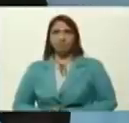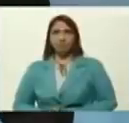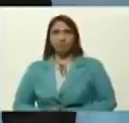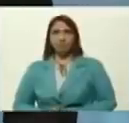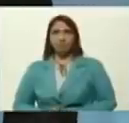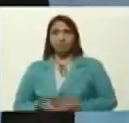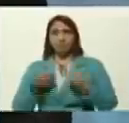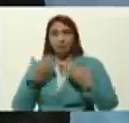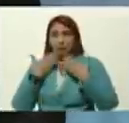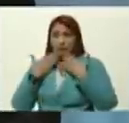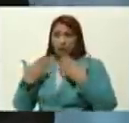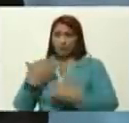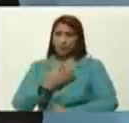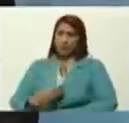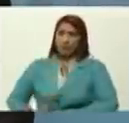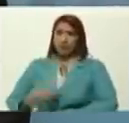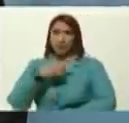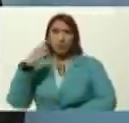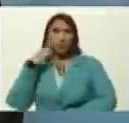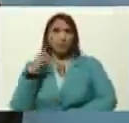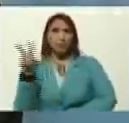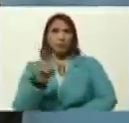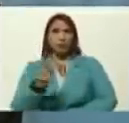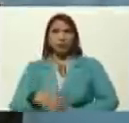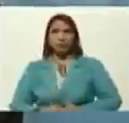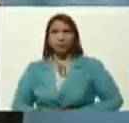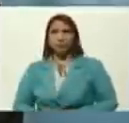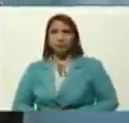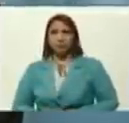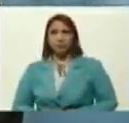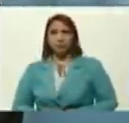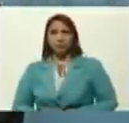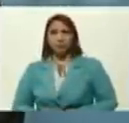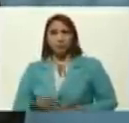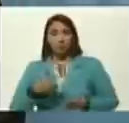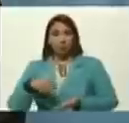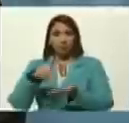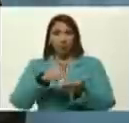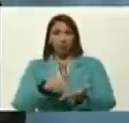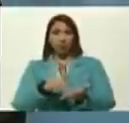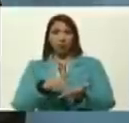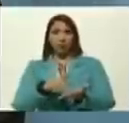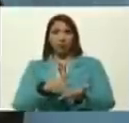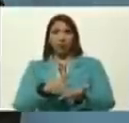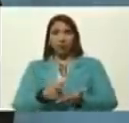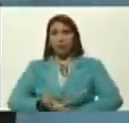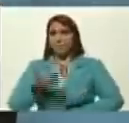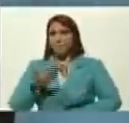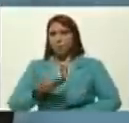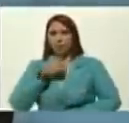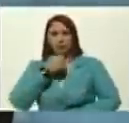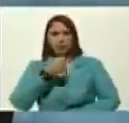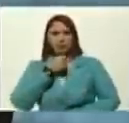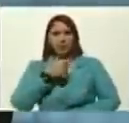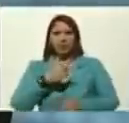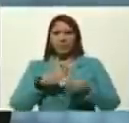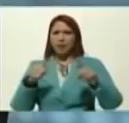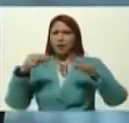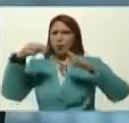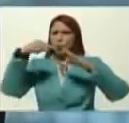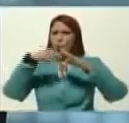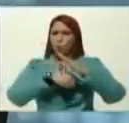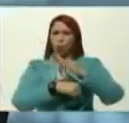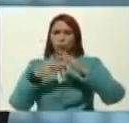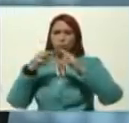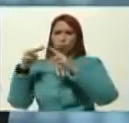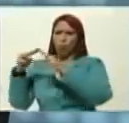Bueno, agradecemos al presidente, de la República Bolivariana, de Venezuela, por participar, en esta, importante entrevista, para conocer, distintos